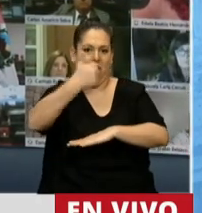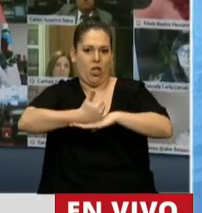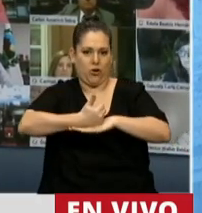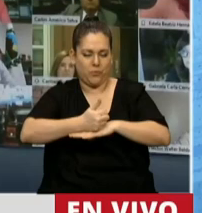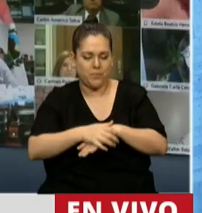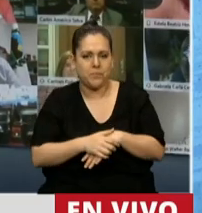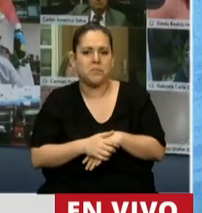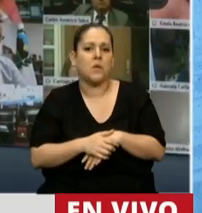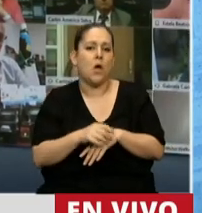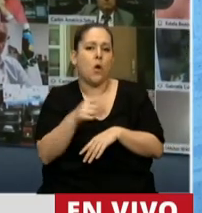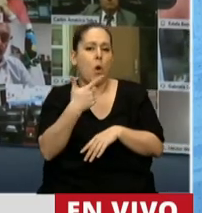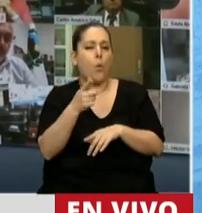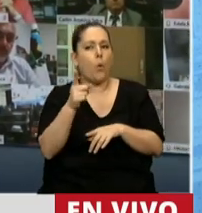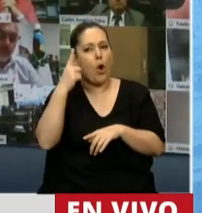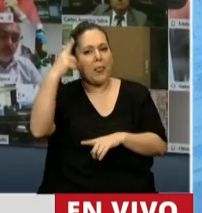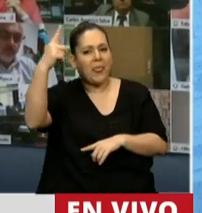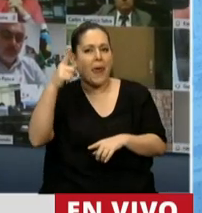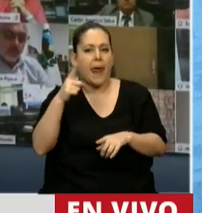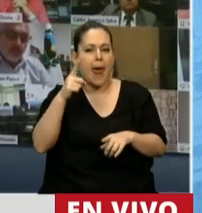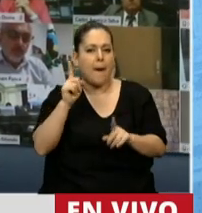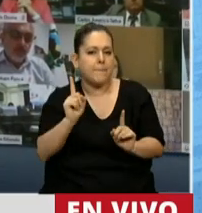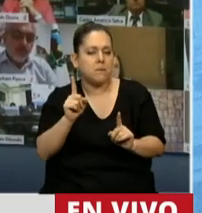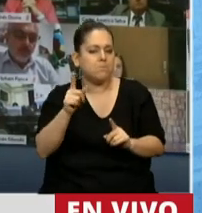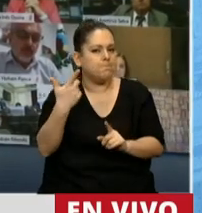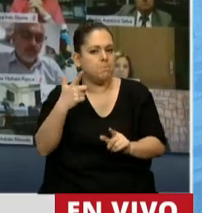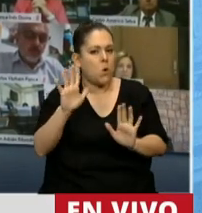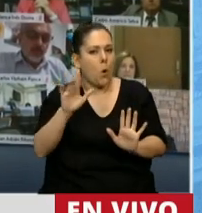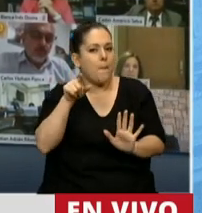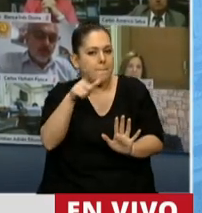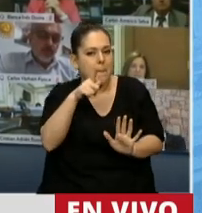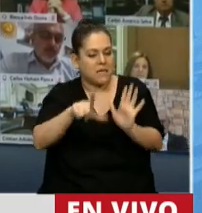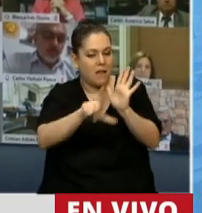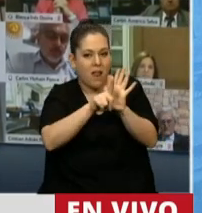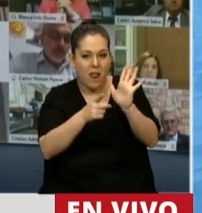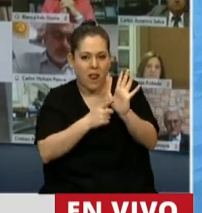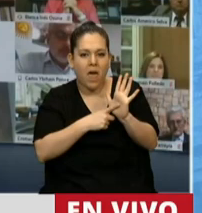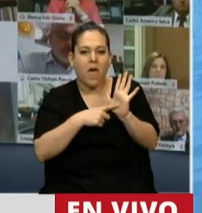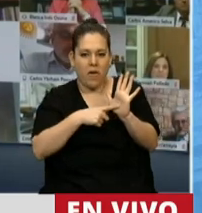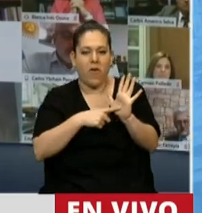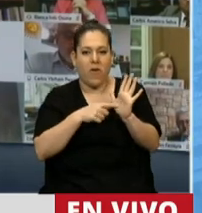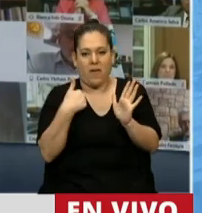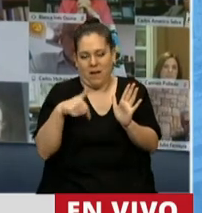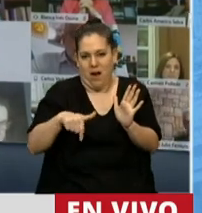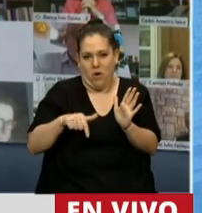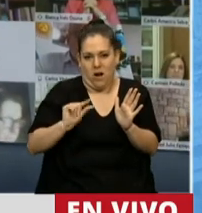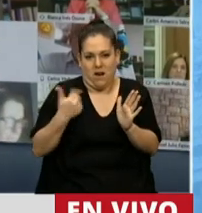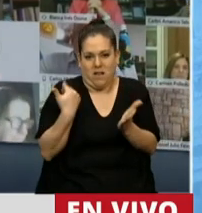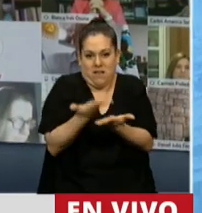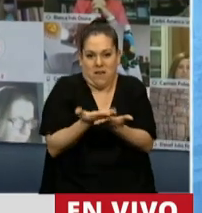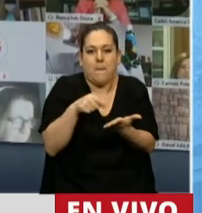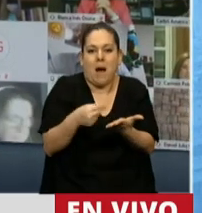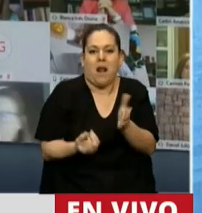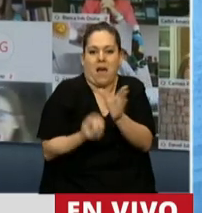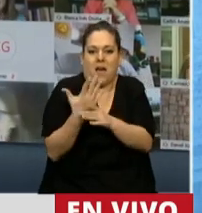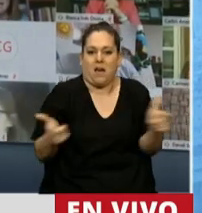conceptualización y creo que a eso apunta un poco el proyecto que se acaba de presentar para la